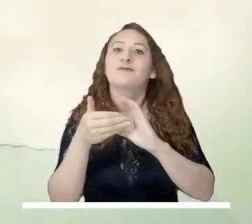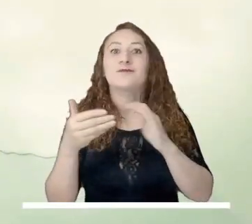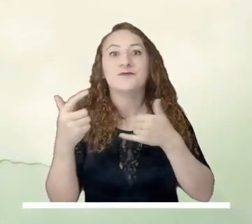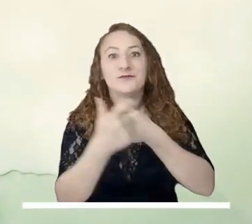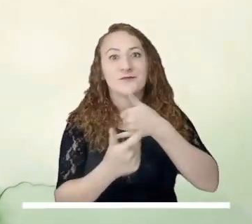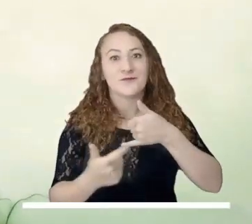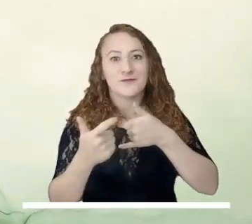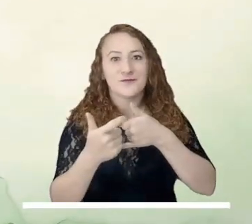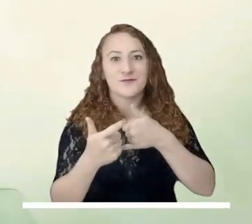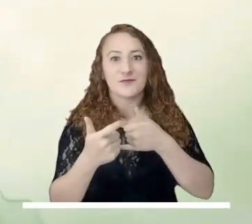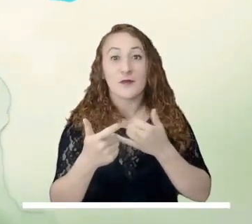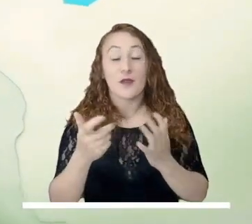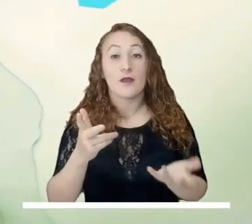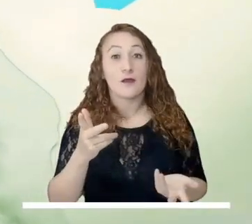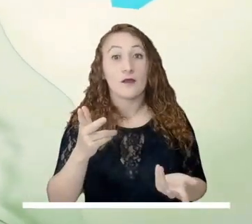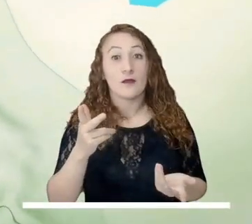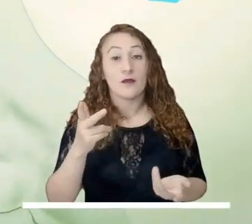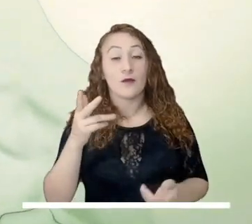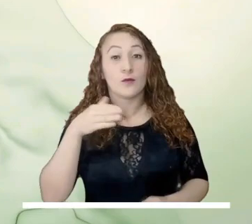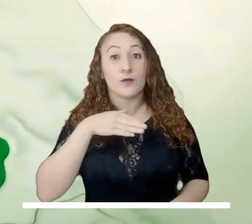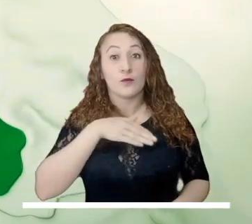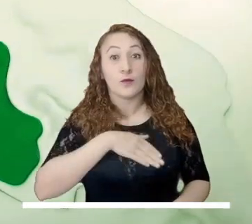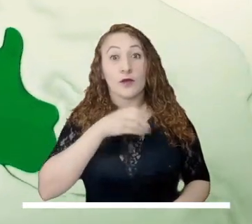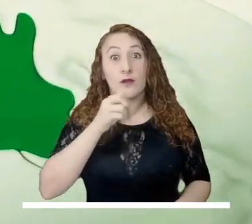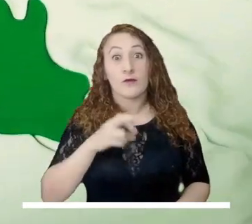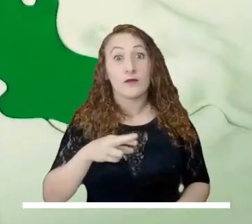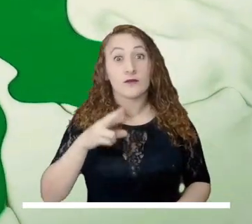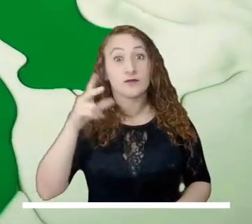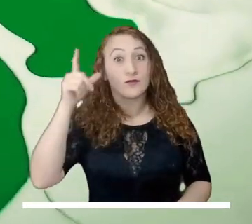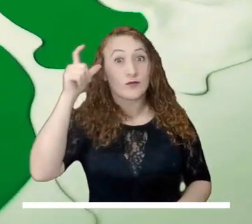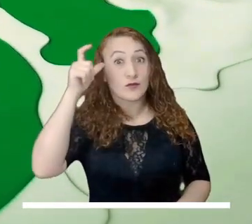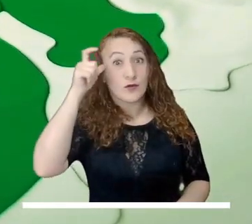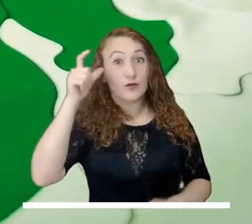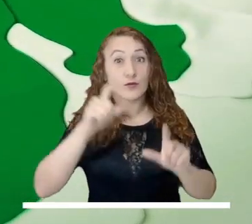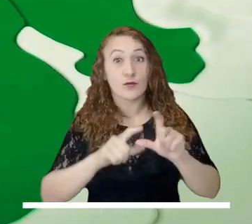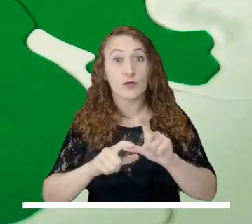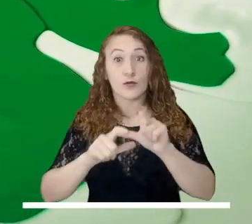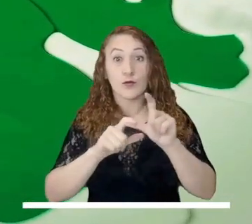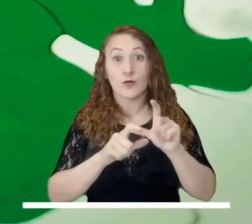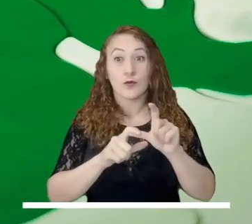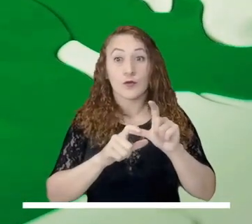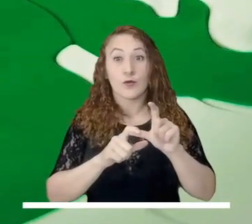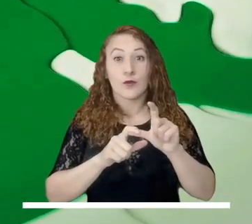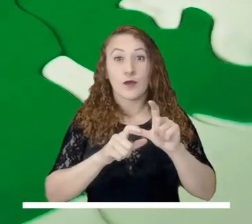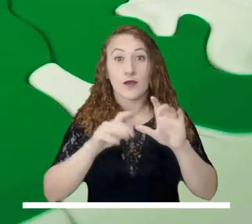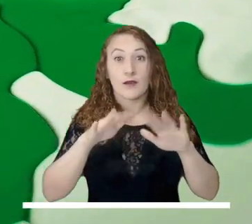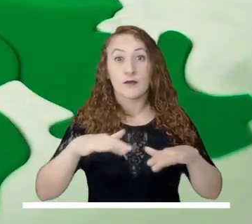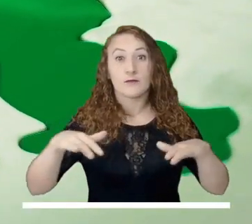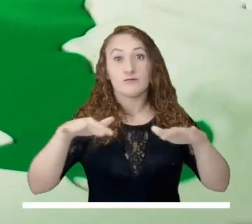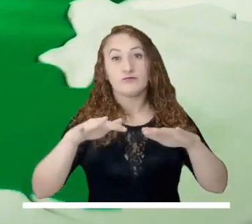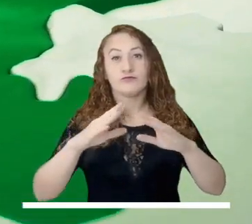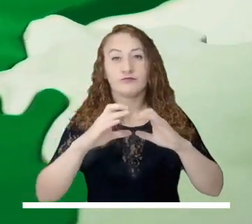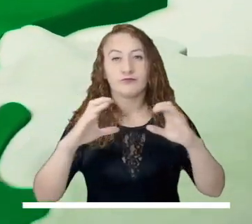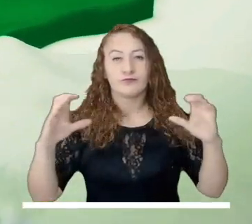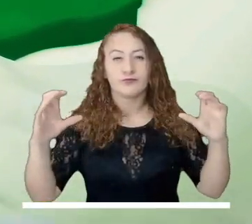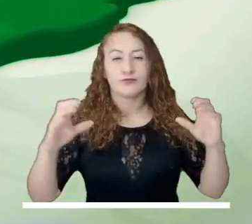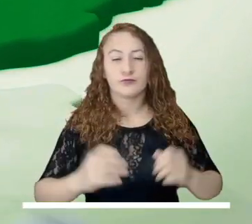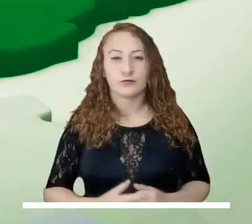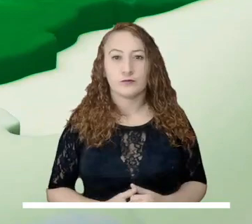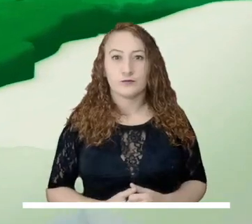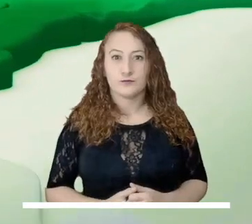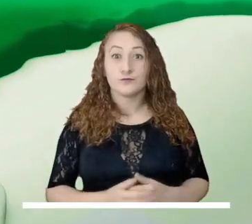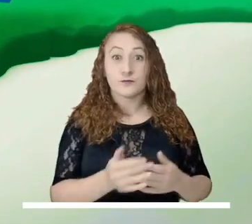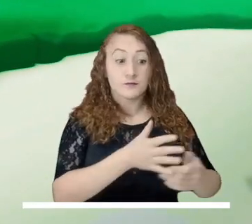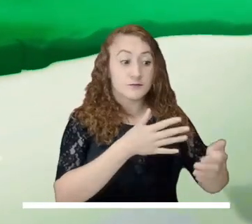país. Empezamos este recorrido por el Caribe, donde los pronósticos anuncian tiempo seco predominante y cielo seminublado en amplios sectores del